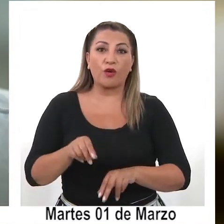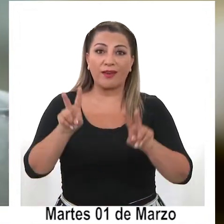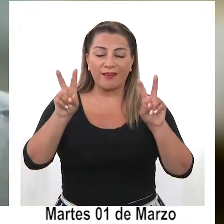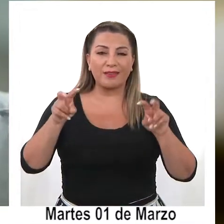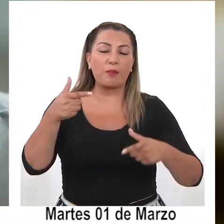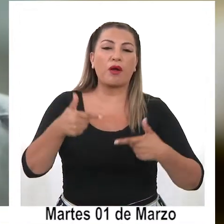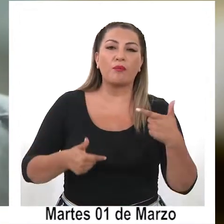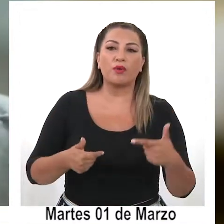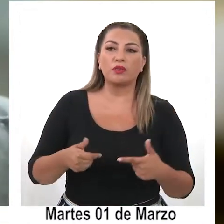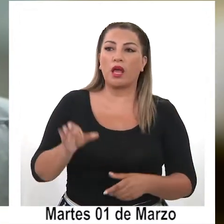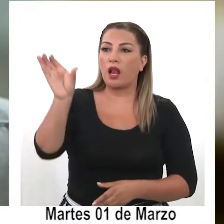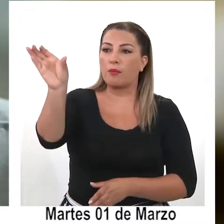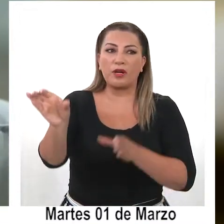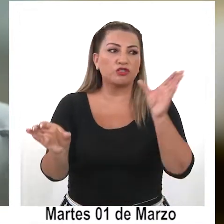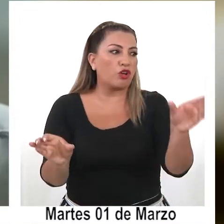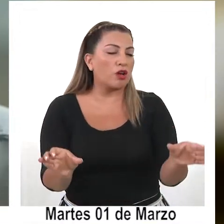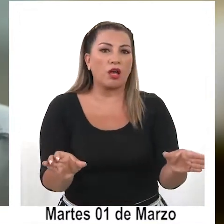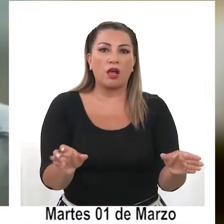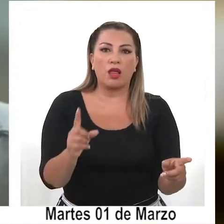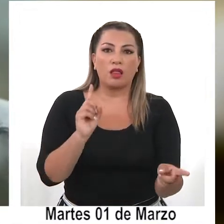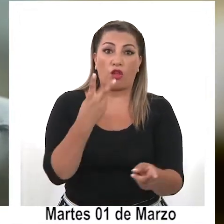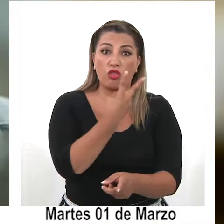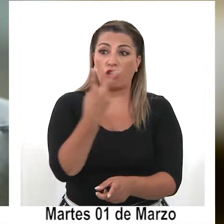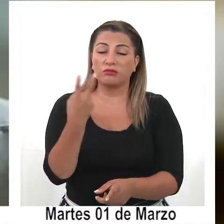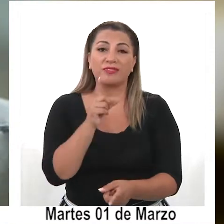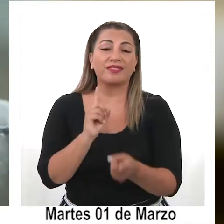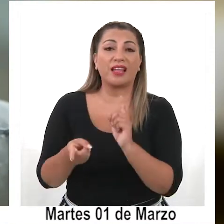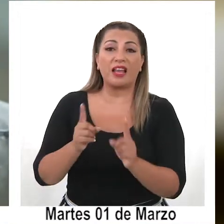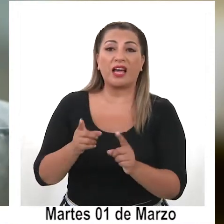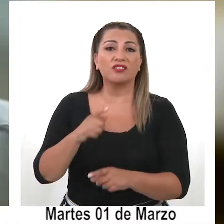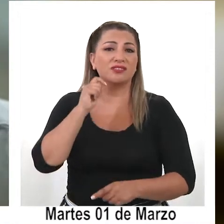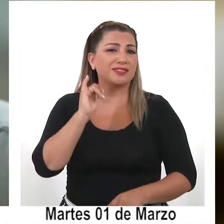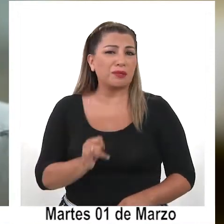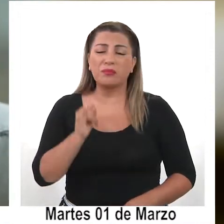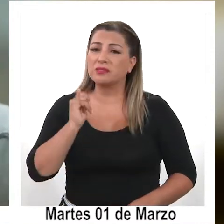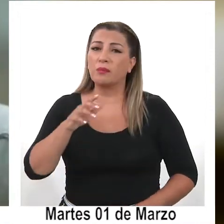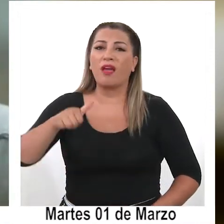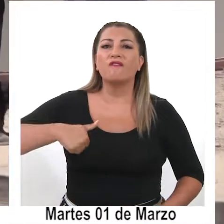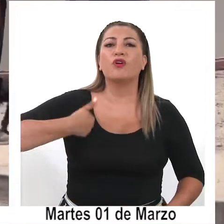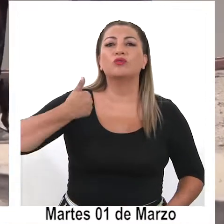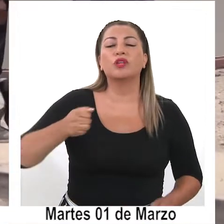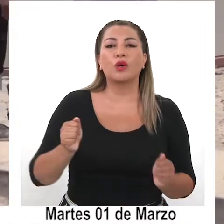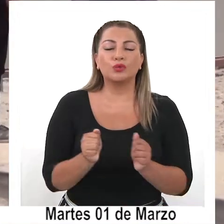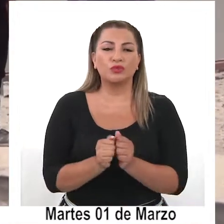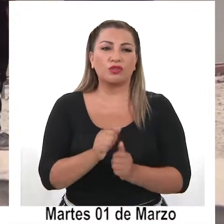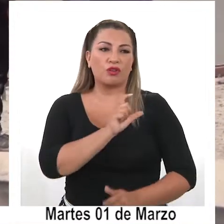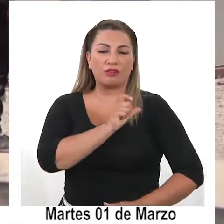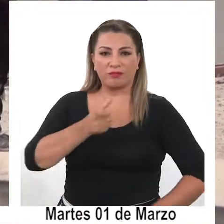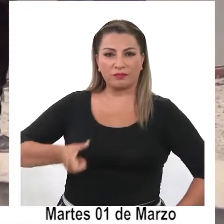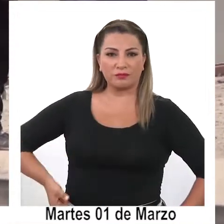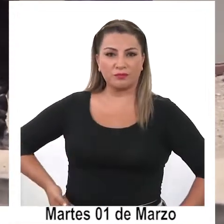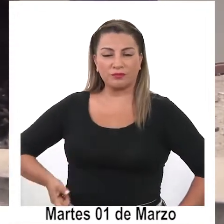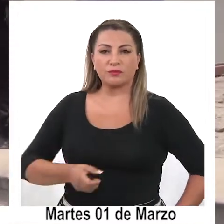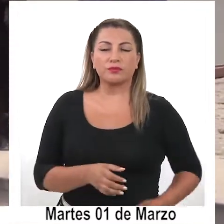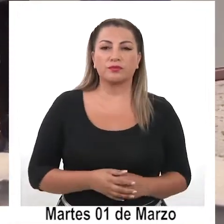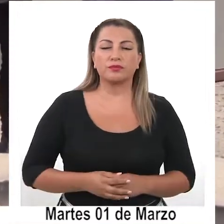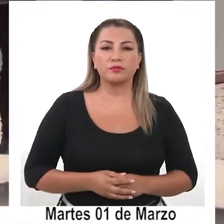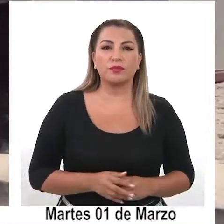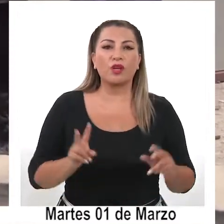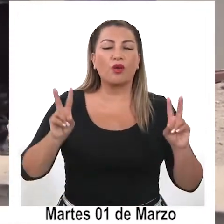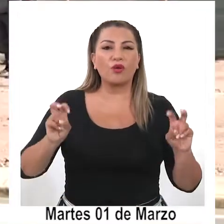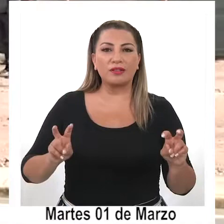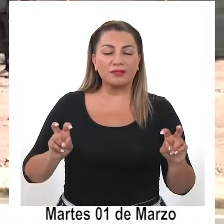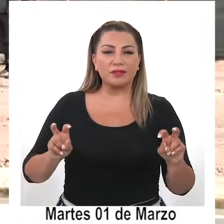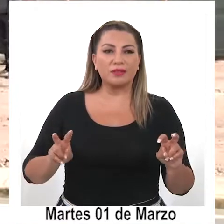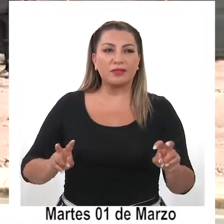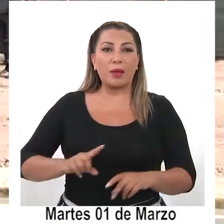políticos. estas figuras, los delegados presidenciales, tienen que estar a disposición de los gobernadores. Respecto a los